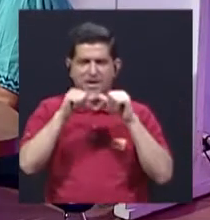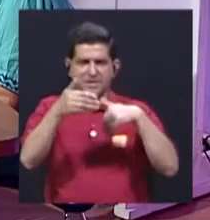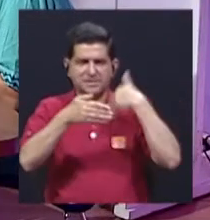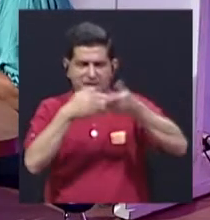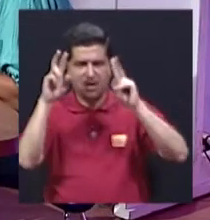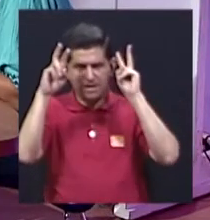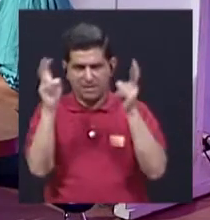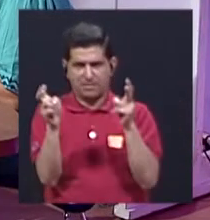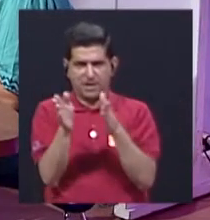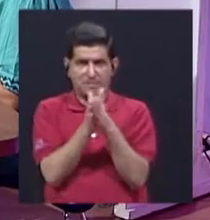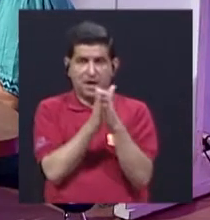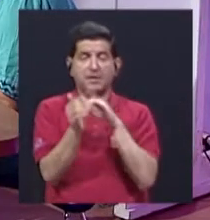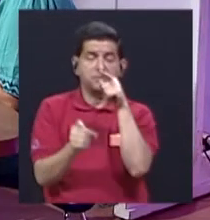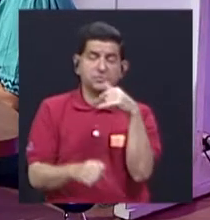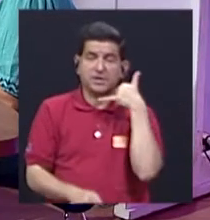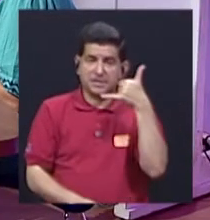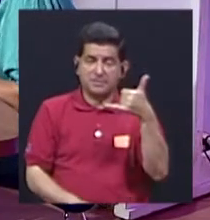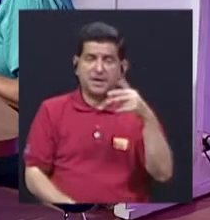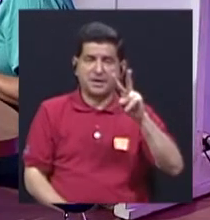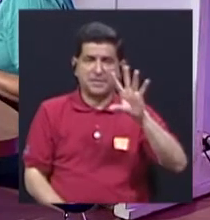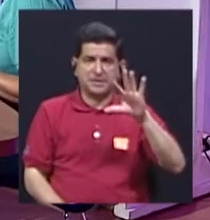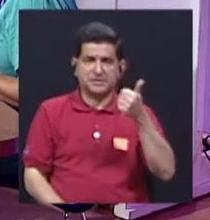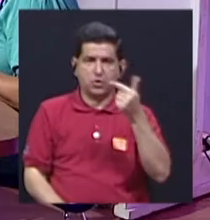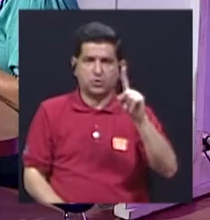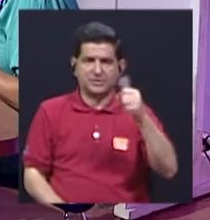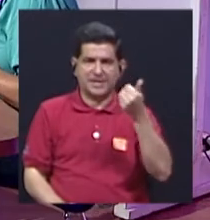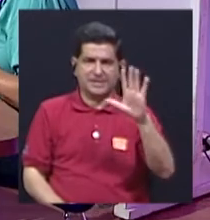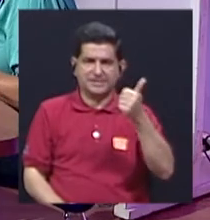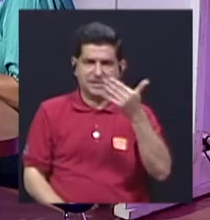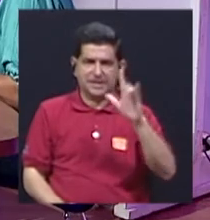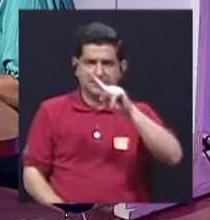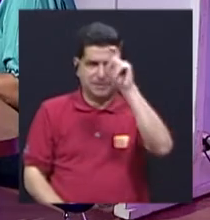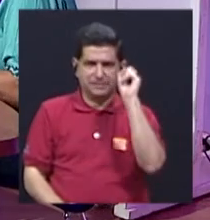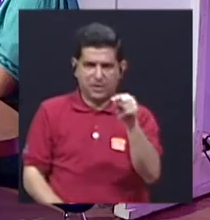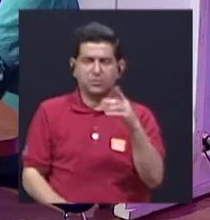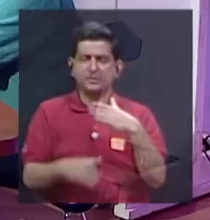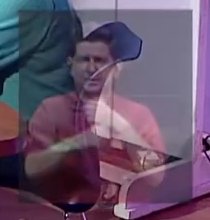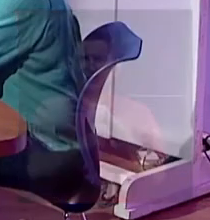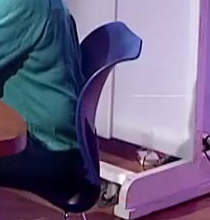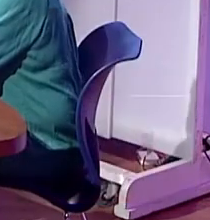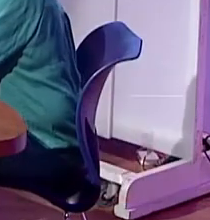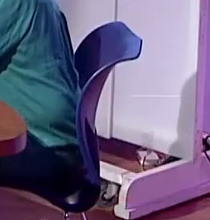con el tema y aproveche usted para llamar al 25 11 15 15 para hacer sus preguntas.